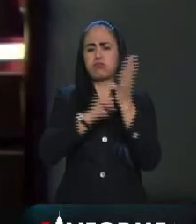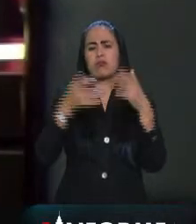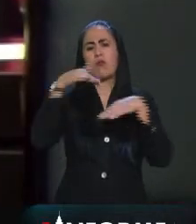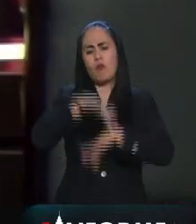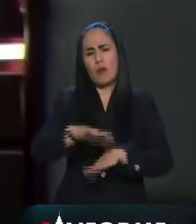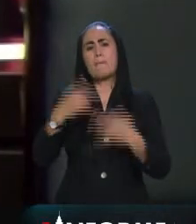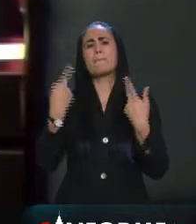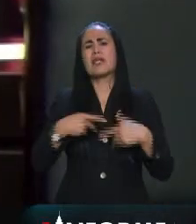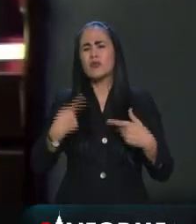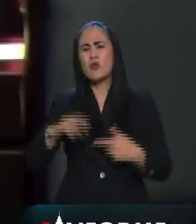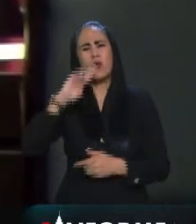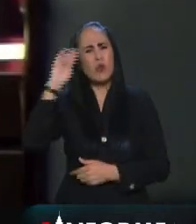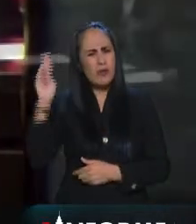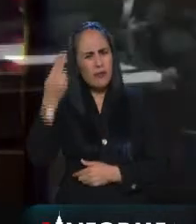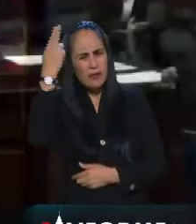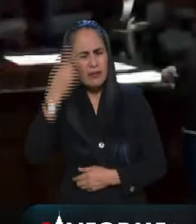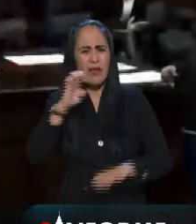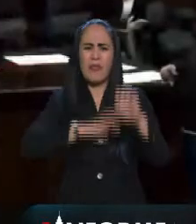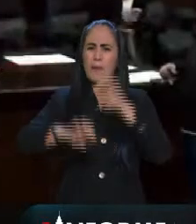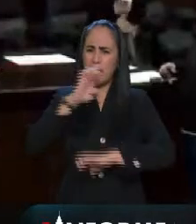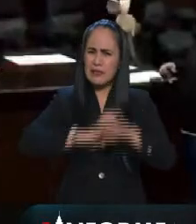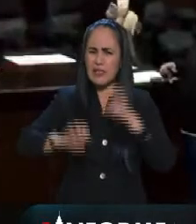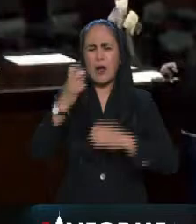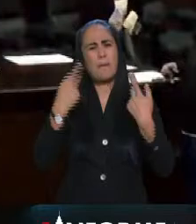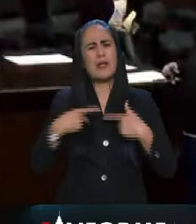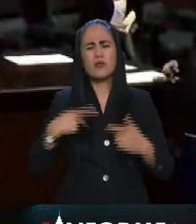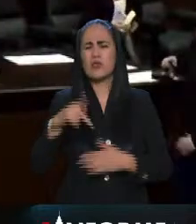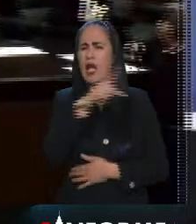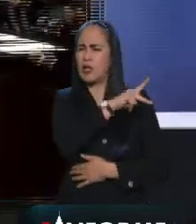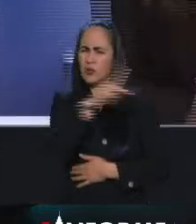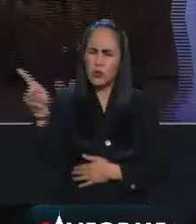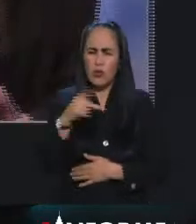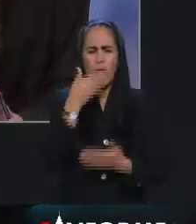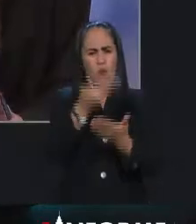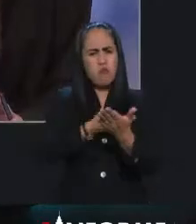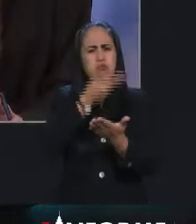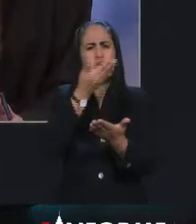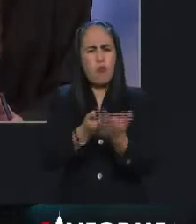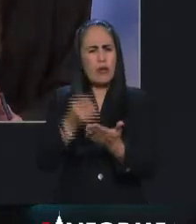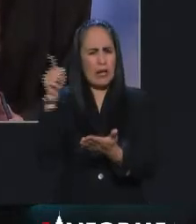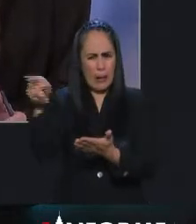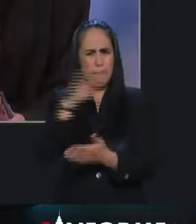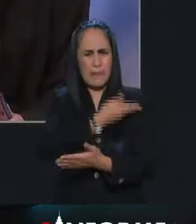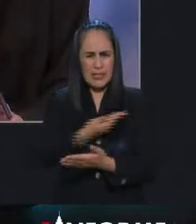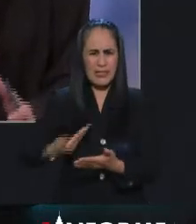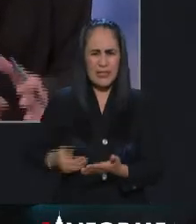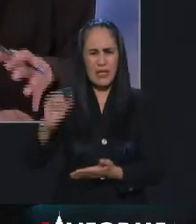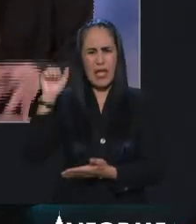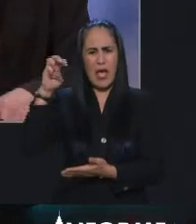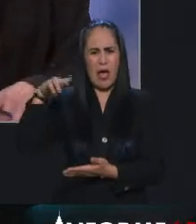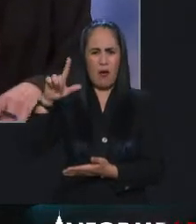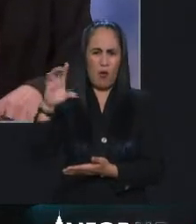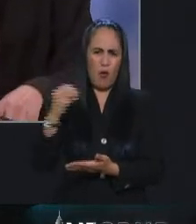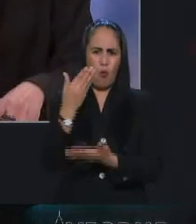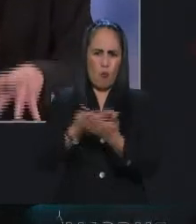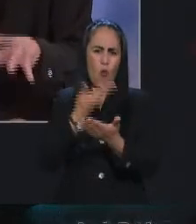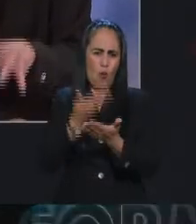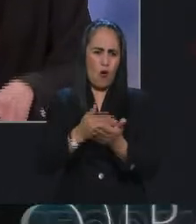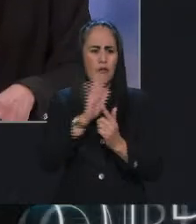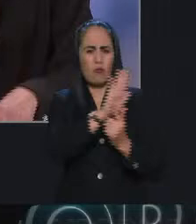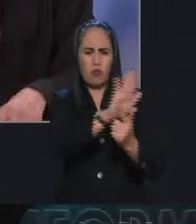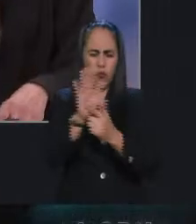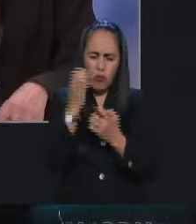empresarios, académicos y público en general puedan analizar la iniciativa que propuso el presidente López Obrador. Esta semana